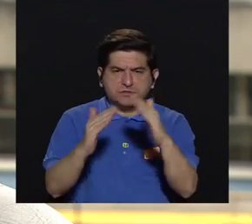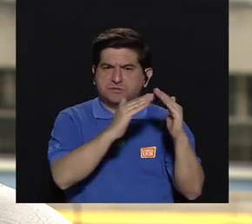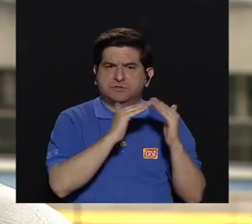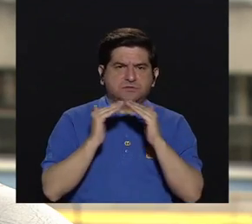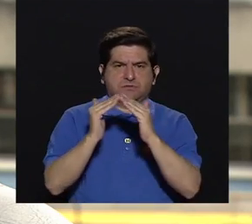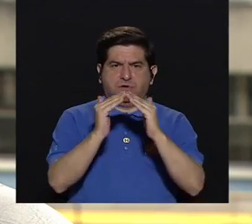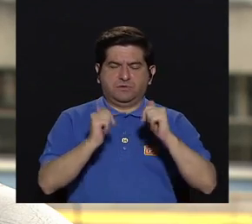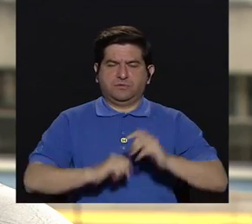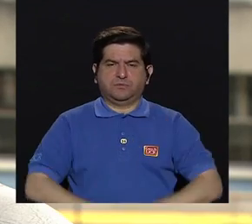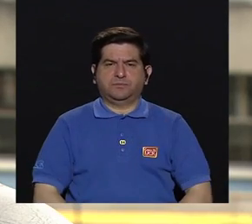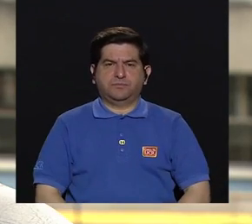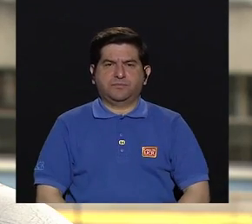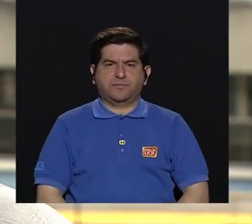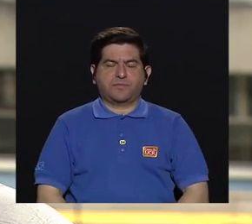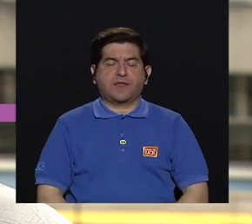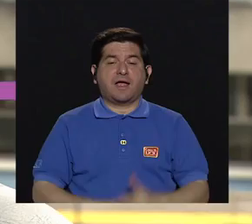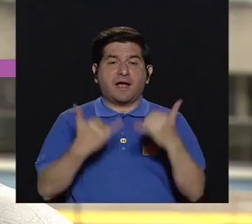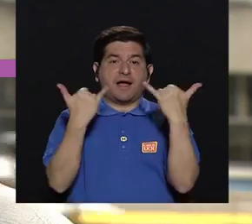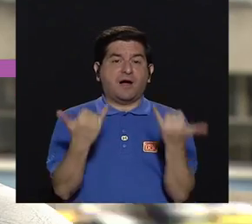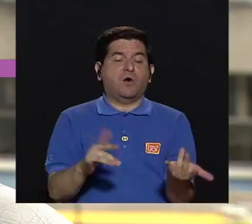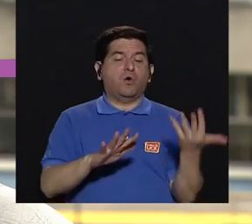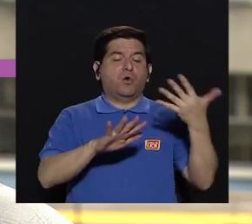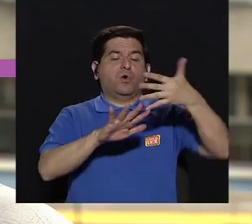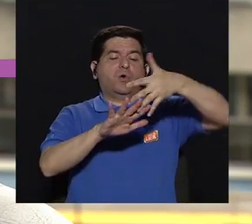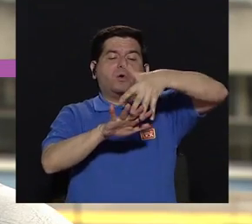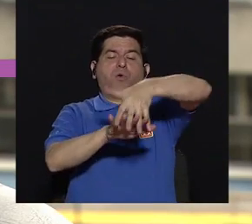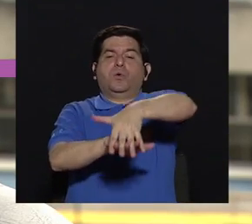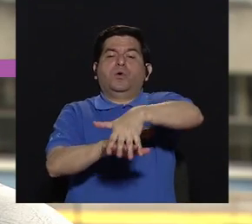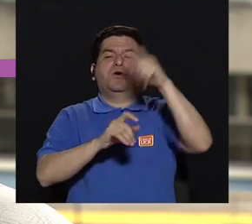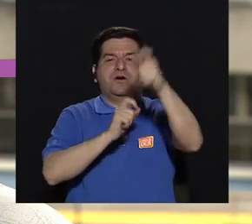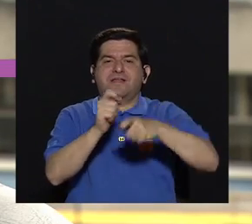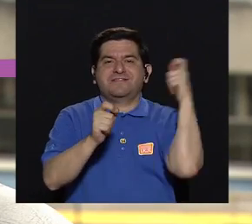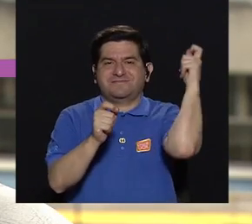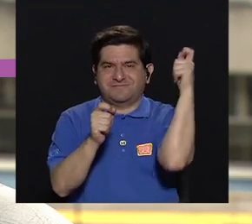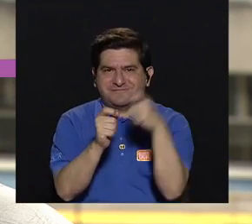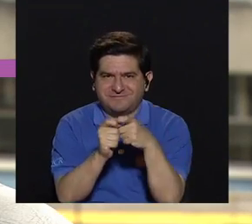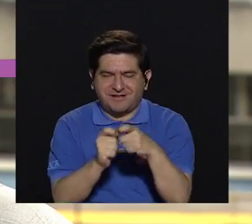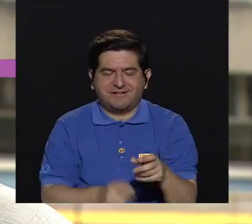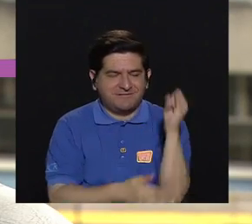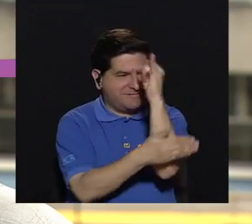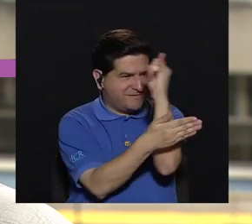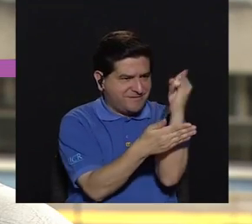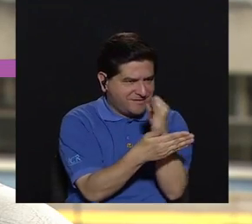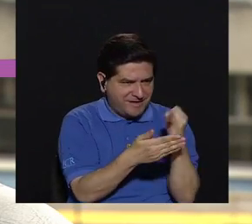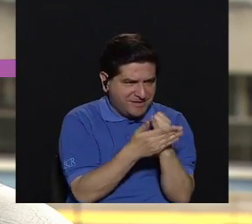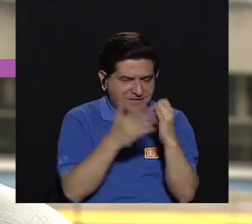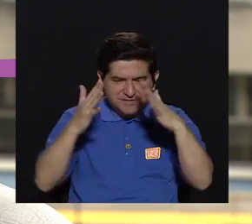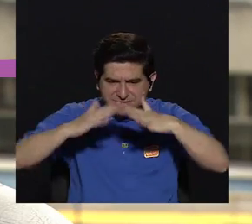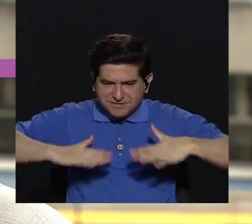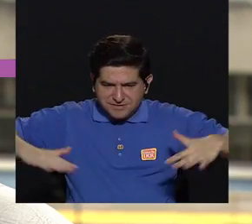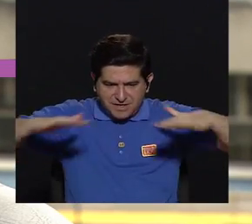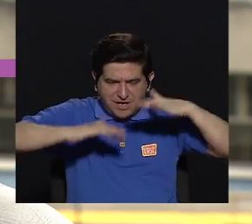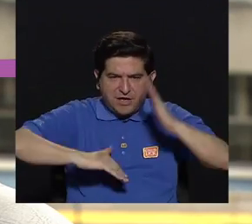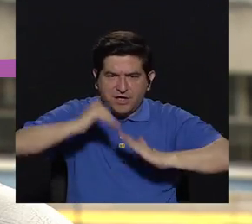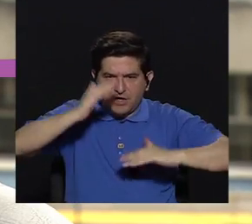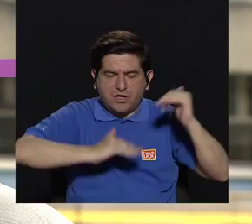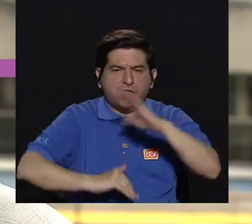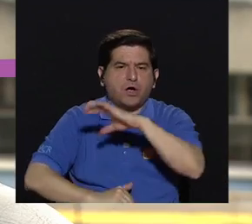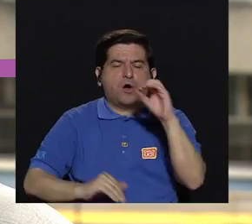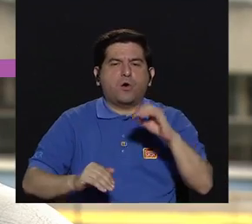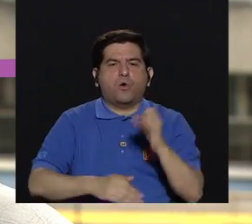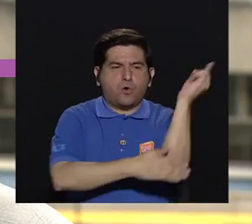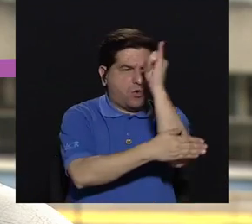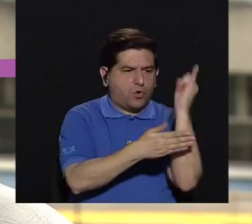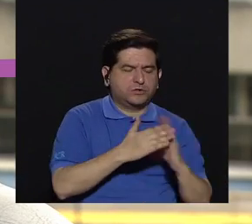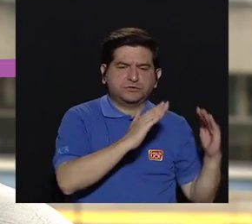e integrando ya lo que es específicamente el diseño del espacio construido o